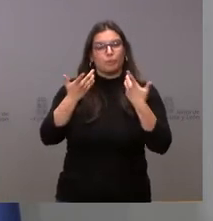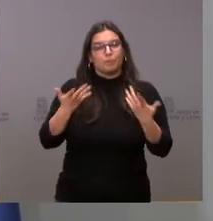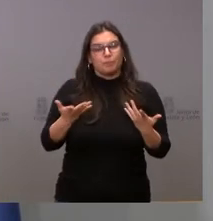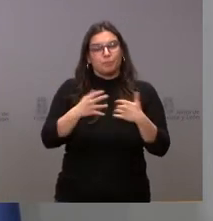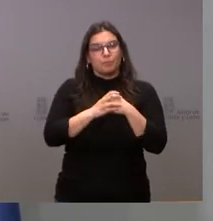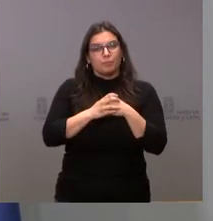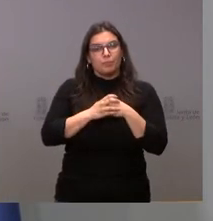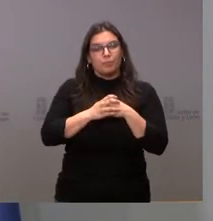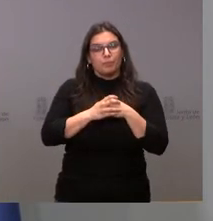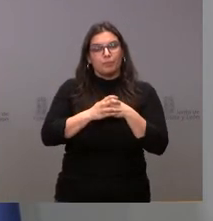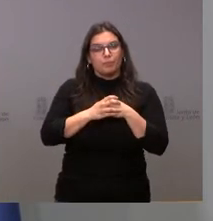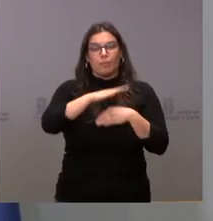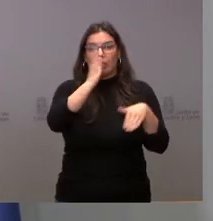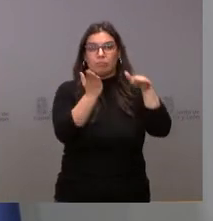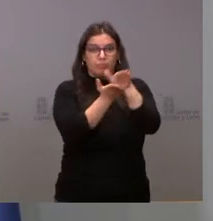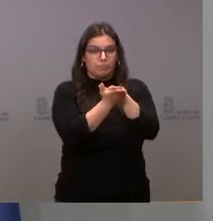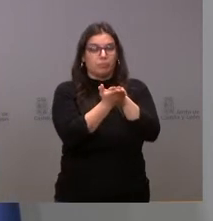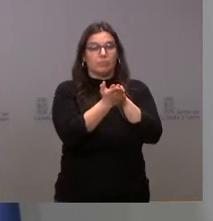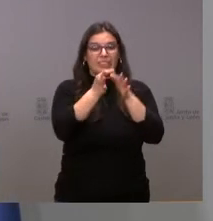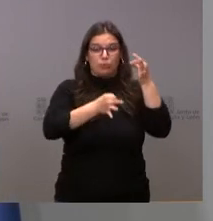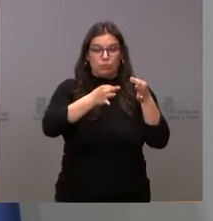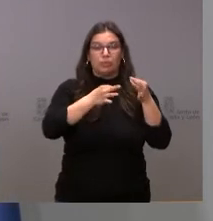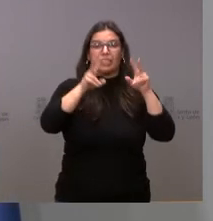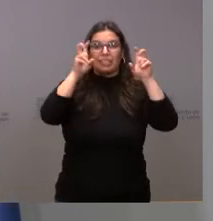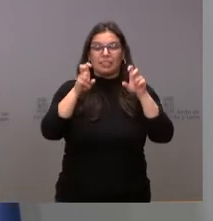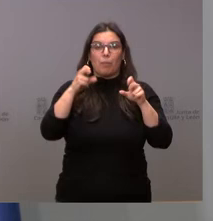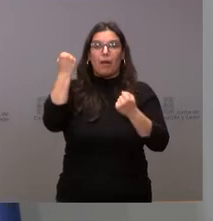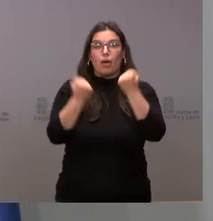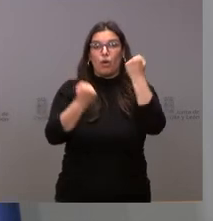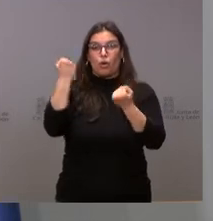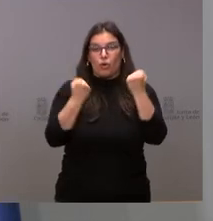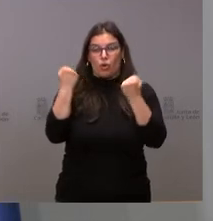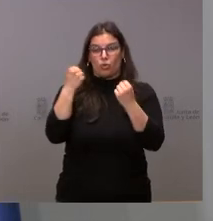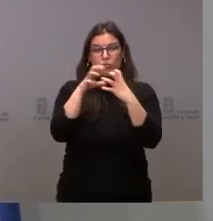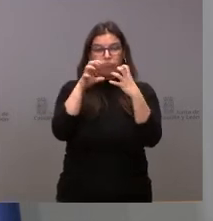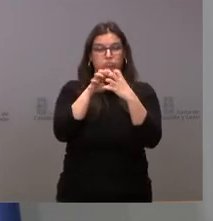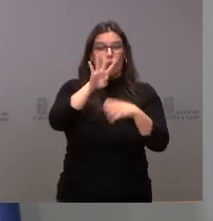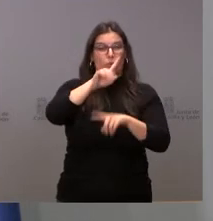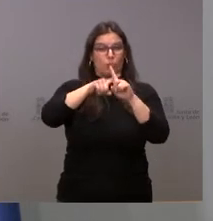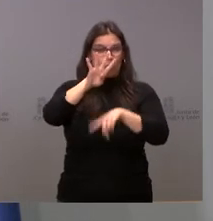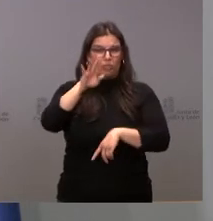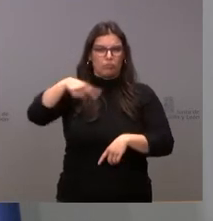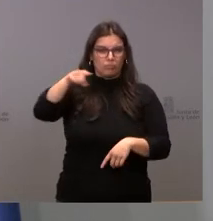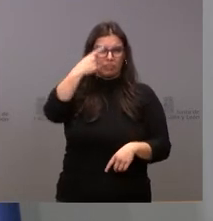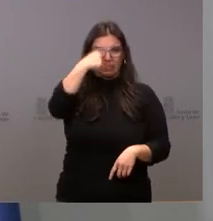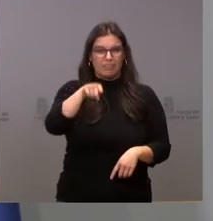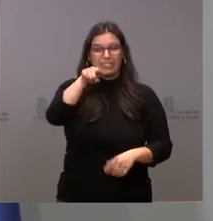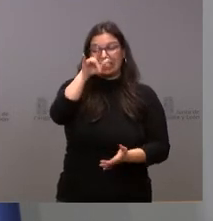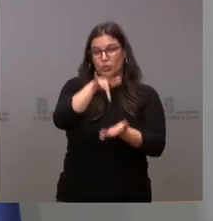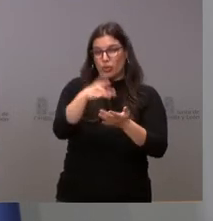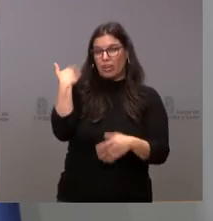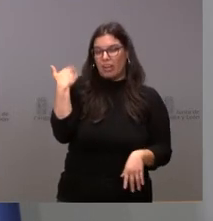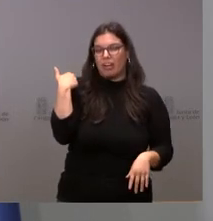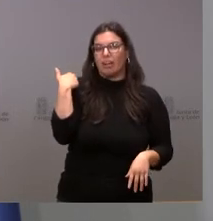el archivo de las diligencias en relación con los vehículos todoterreno que ustedes conocen. Este fue un asunto